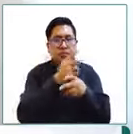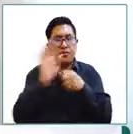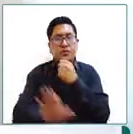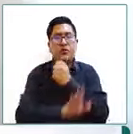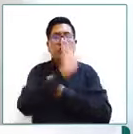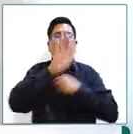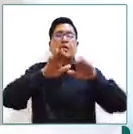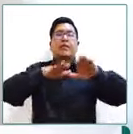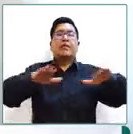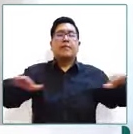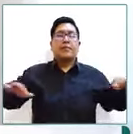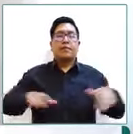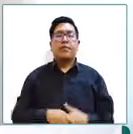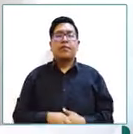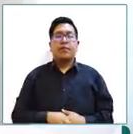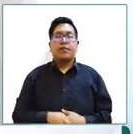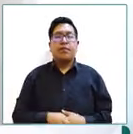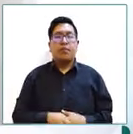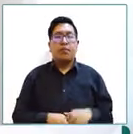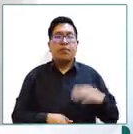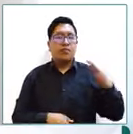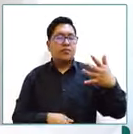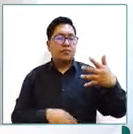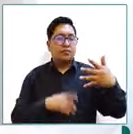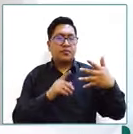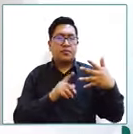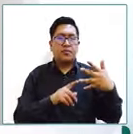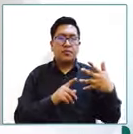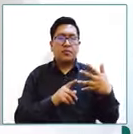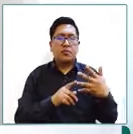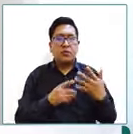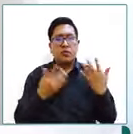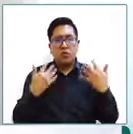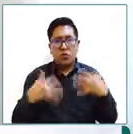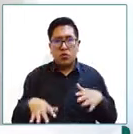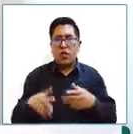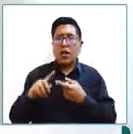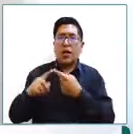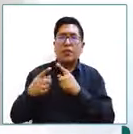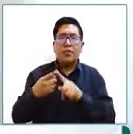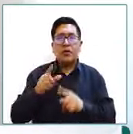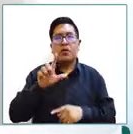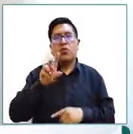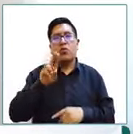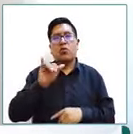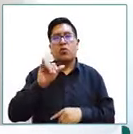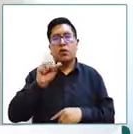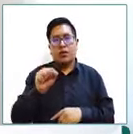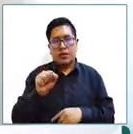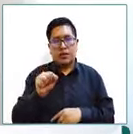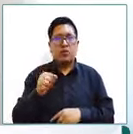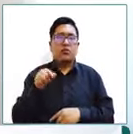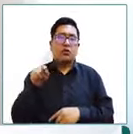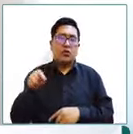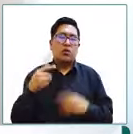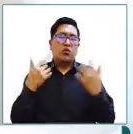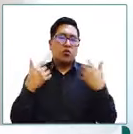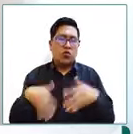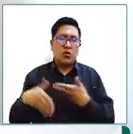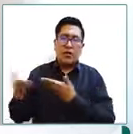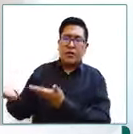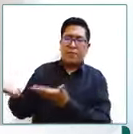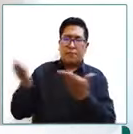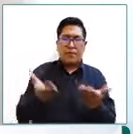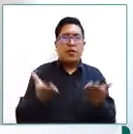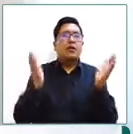las niñas, niños y adolescentes. También a nuestro amigo Luis Alberto Mamani y como siempre bienvenido a la